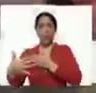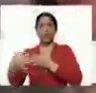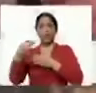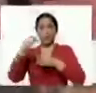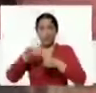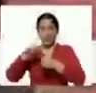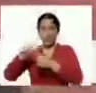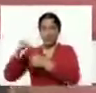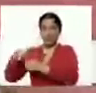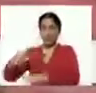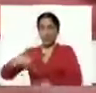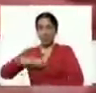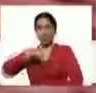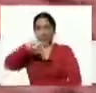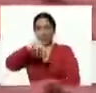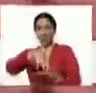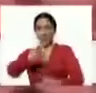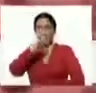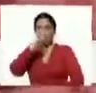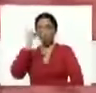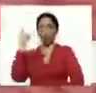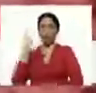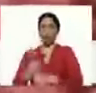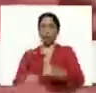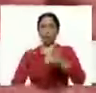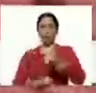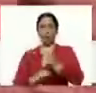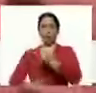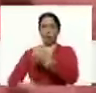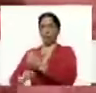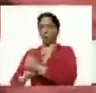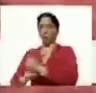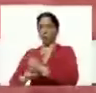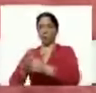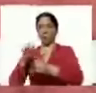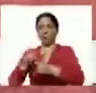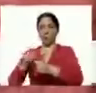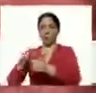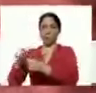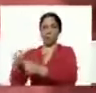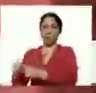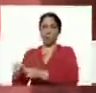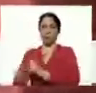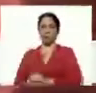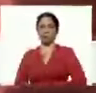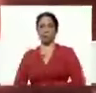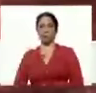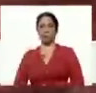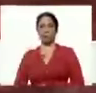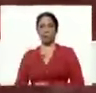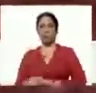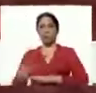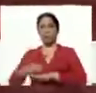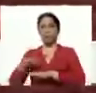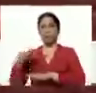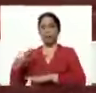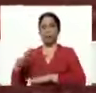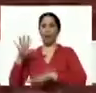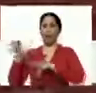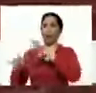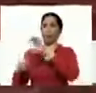siembra en nuestro estado tenemos que impulsar desde luego la siembra de semilla para dejar de depender